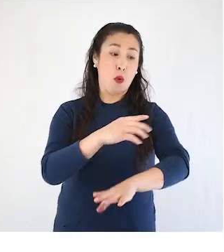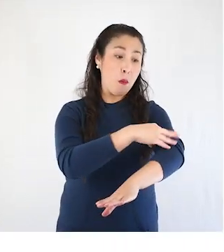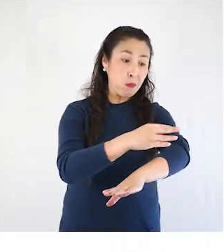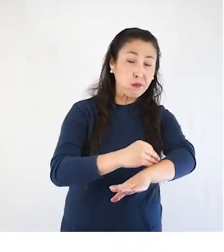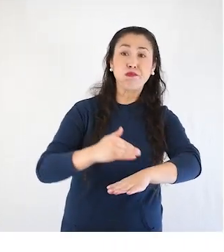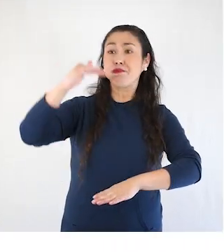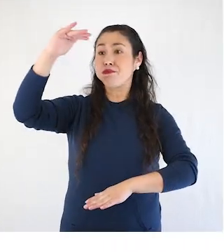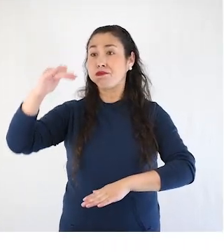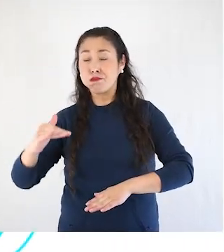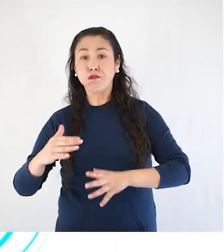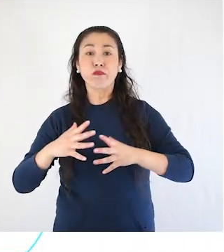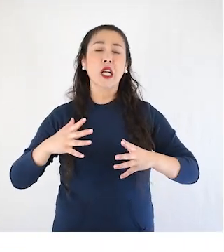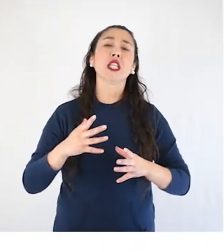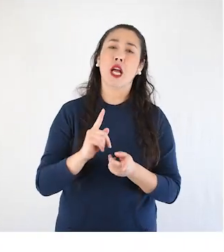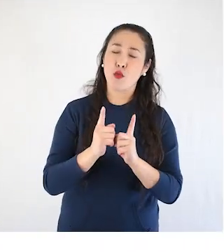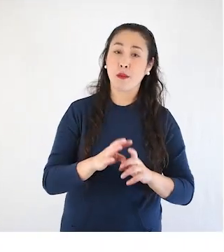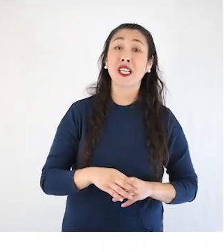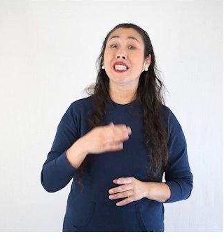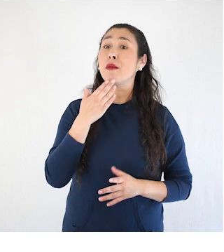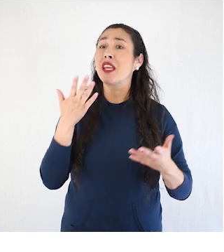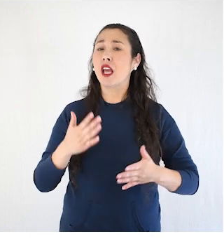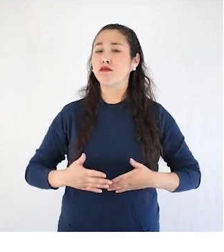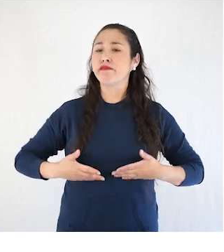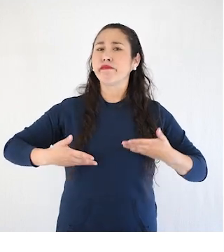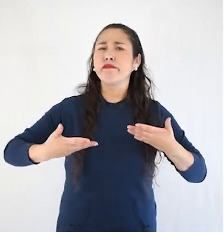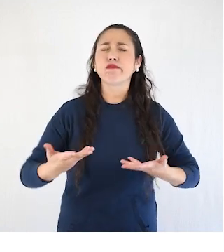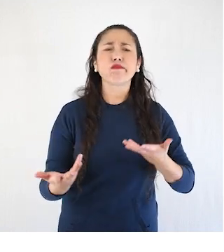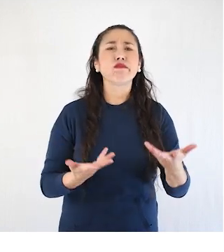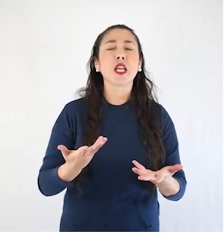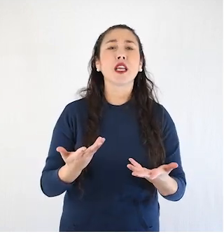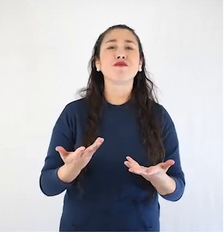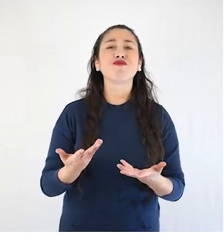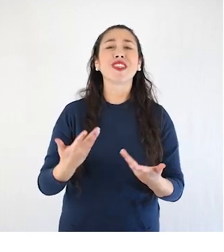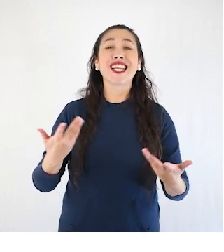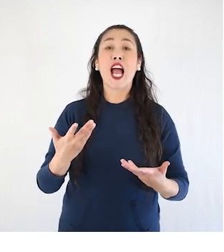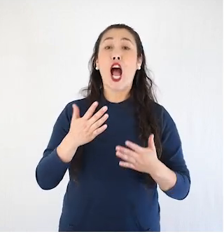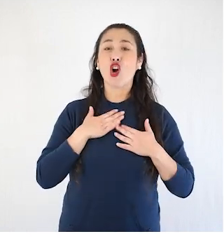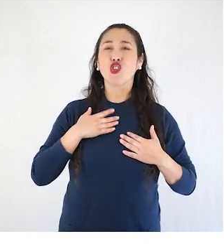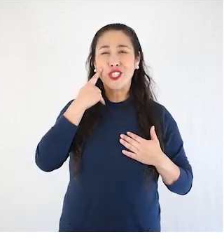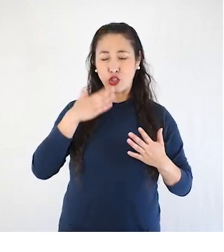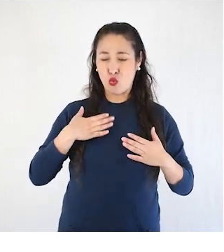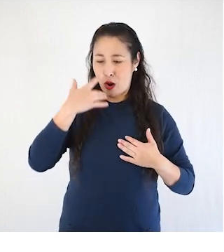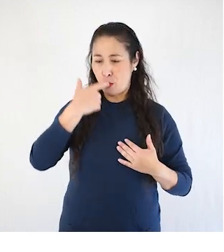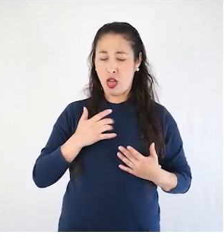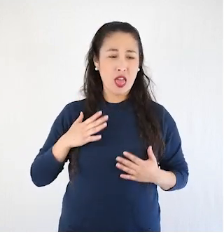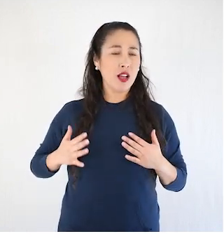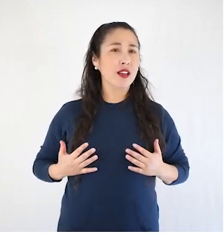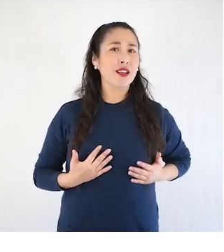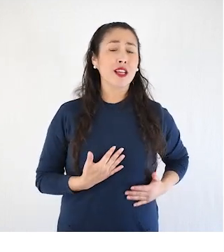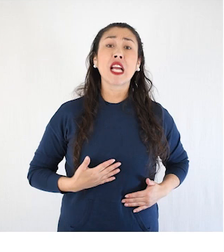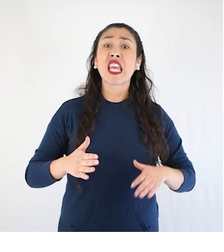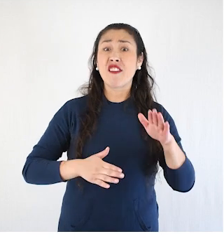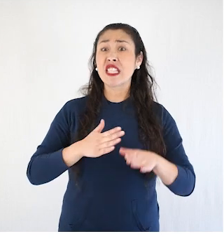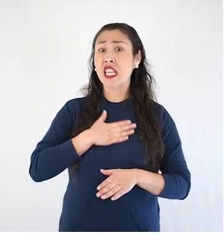También sucede en esta etapa una conducta que se presenta en nosotros, asociada a conocer nuestros cuerpos, explorarlos y tocarlos. En